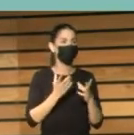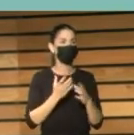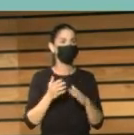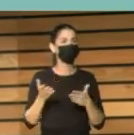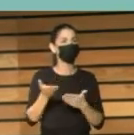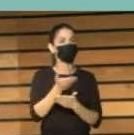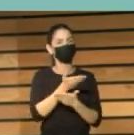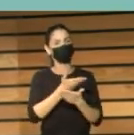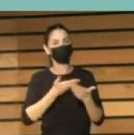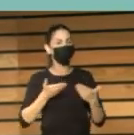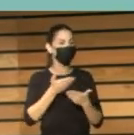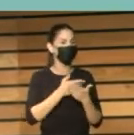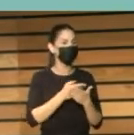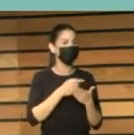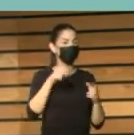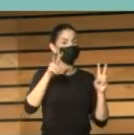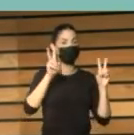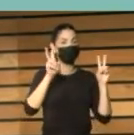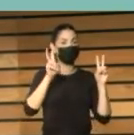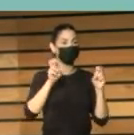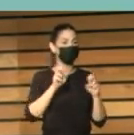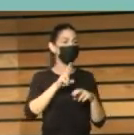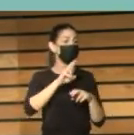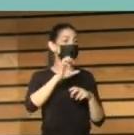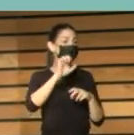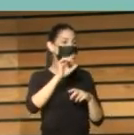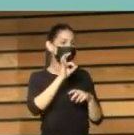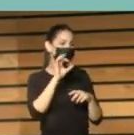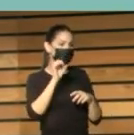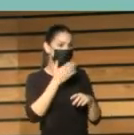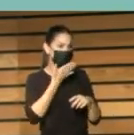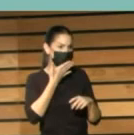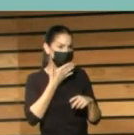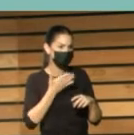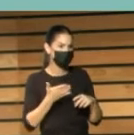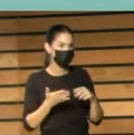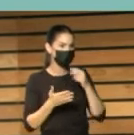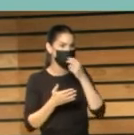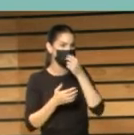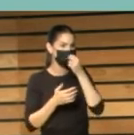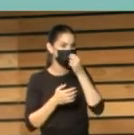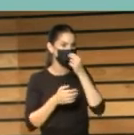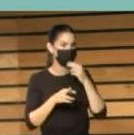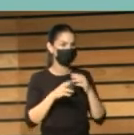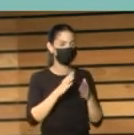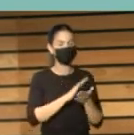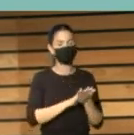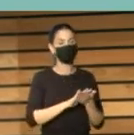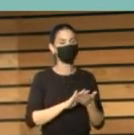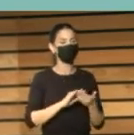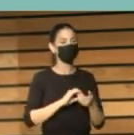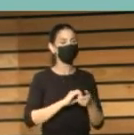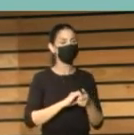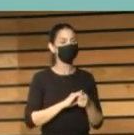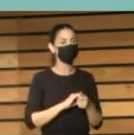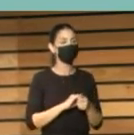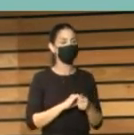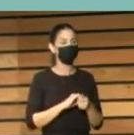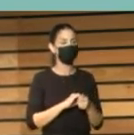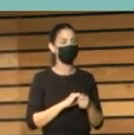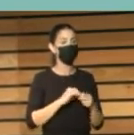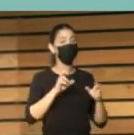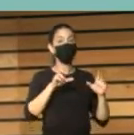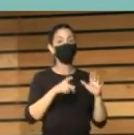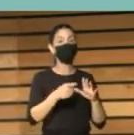al reto que tenemos por delante, que es precisamente el desarrollo de una ley que se terminó de aprobar en el año 2019 y que todavía